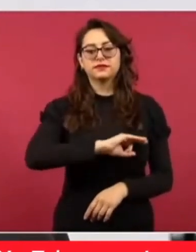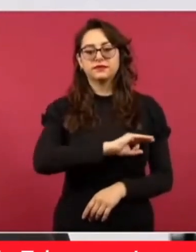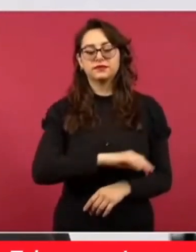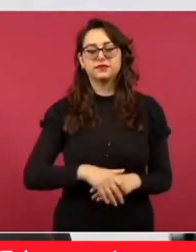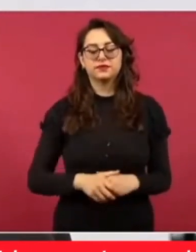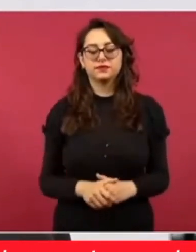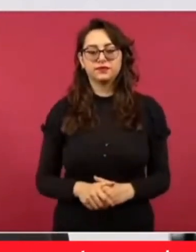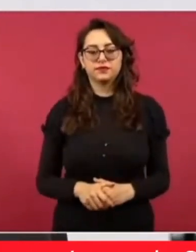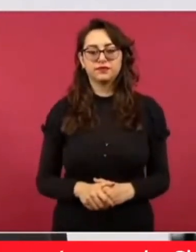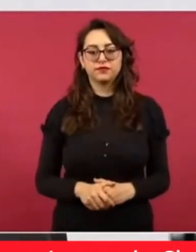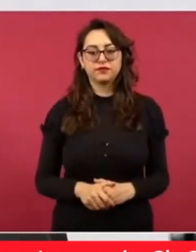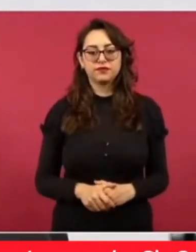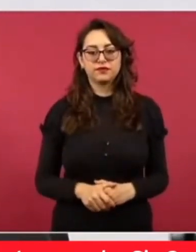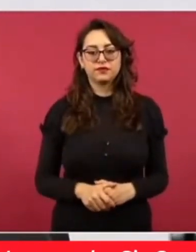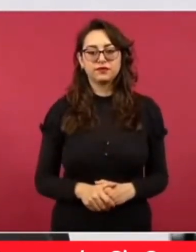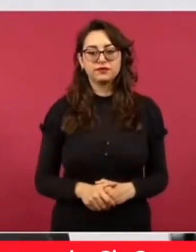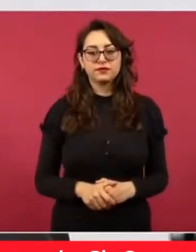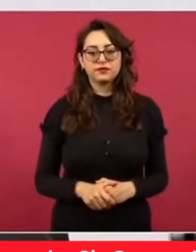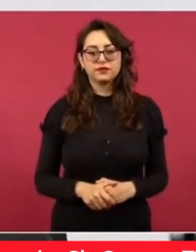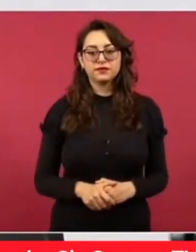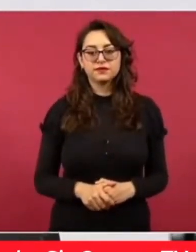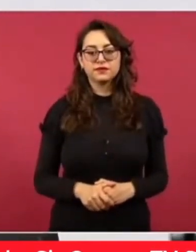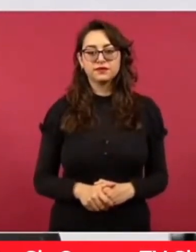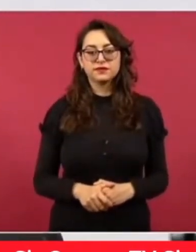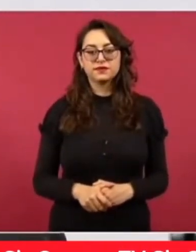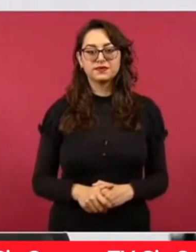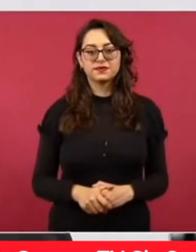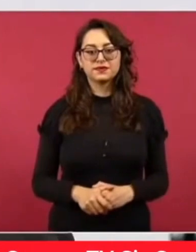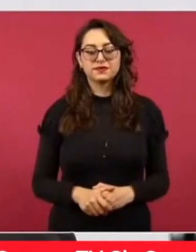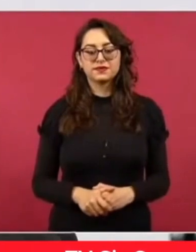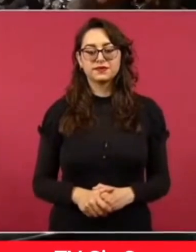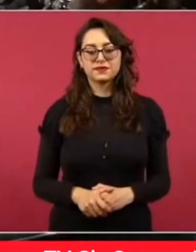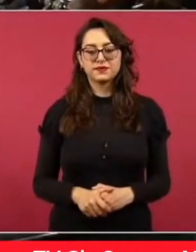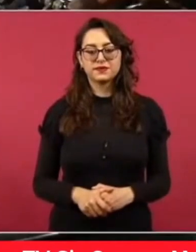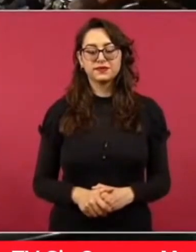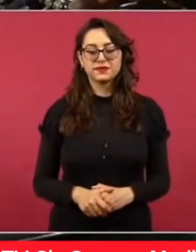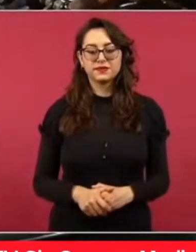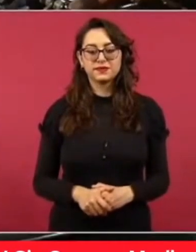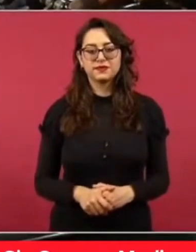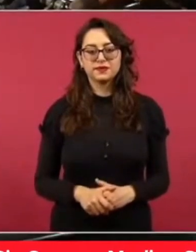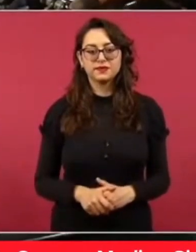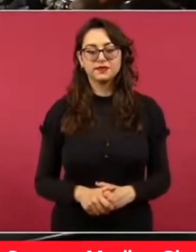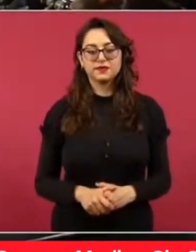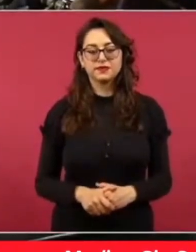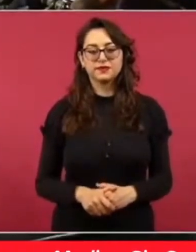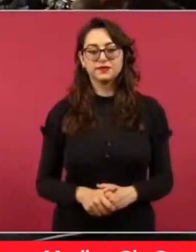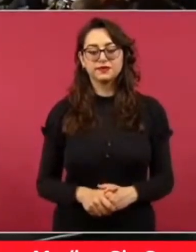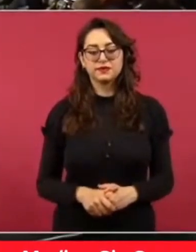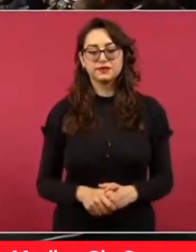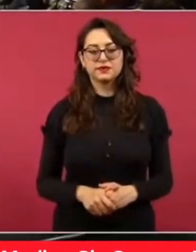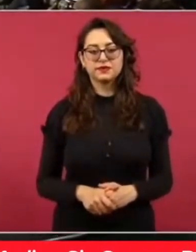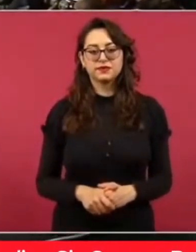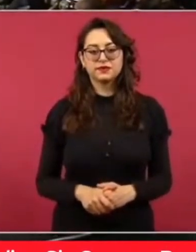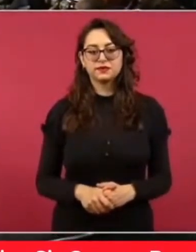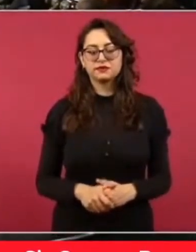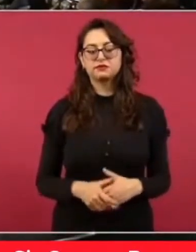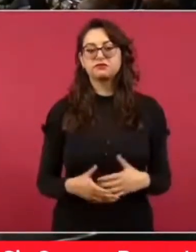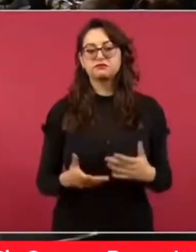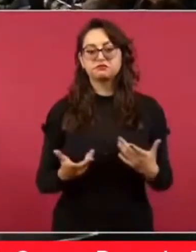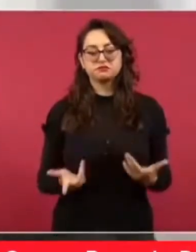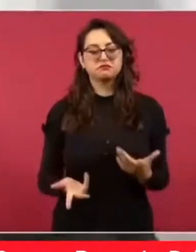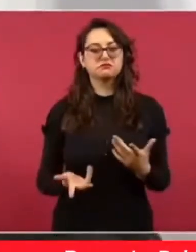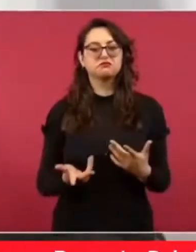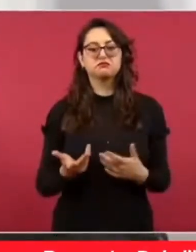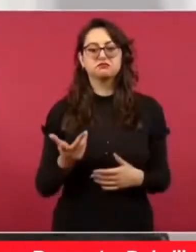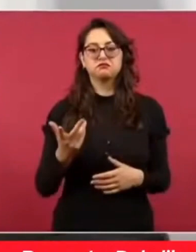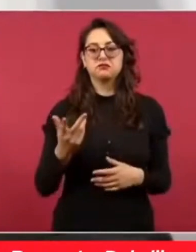las que tienen que trabajar en el mostrador, en sus